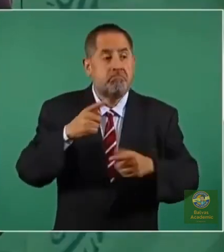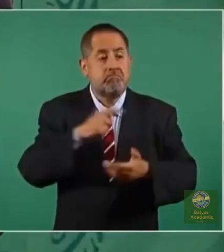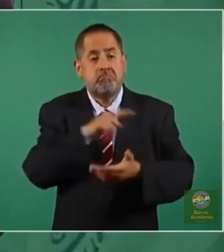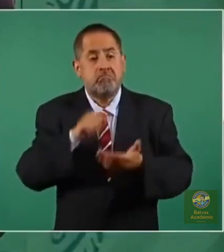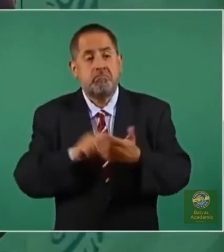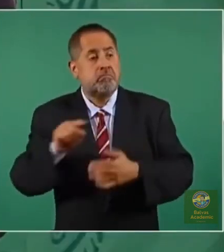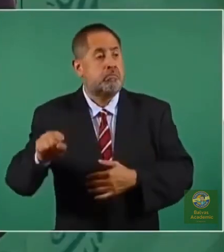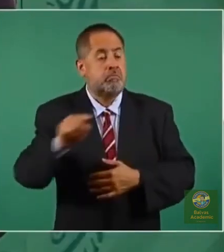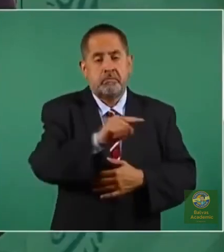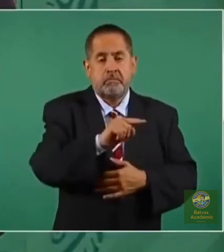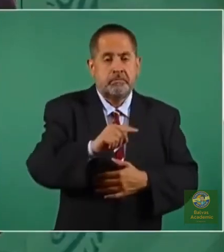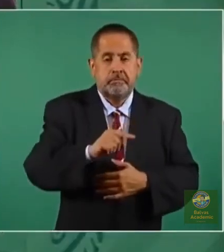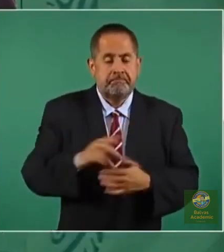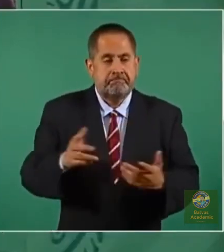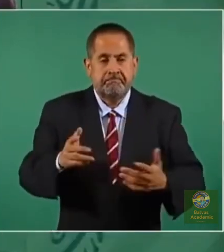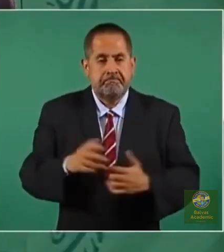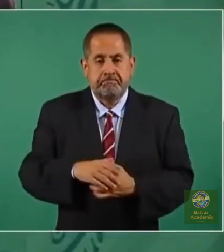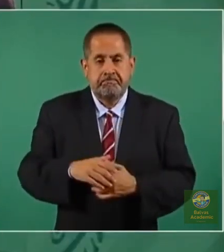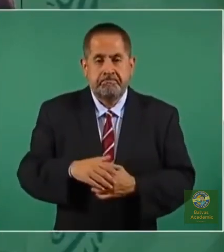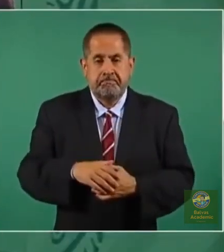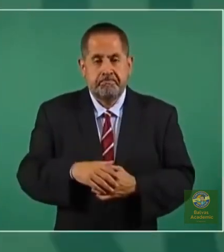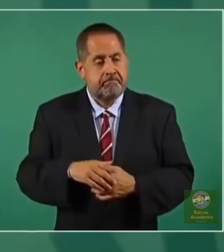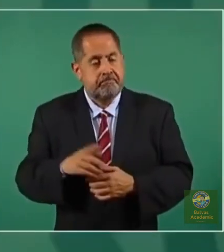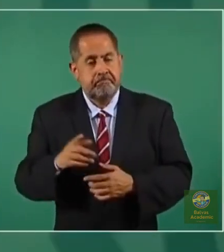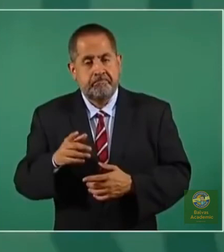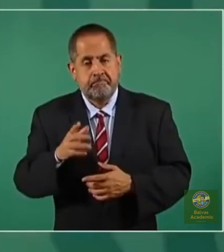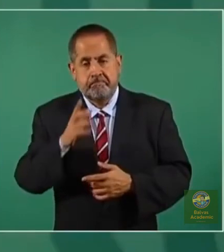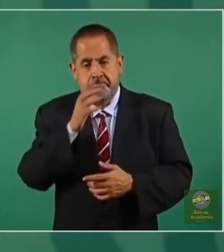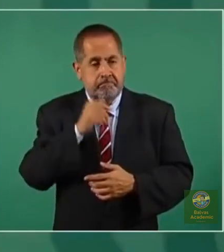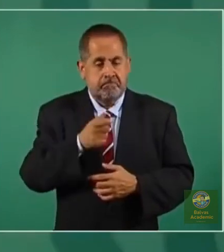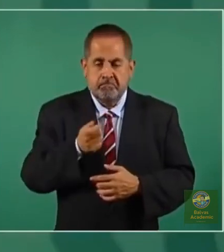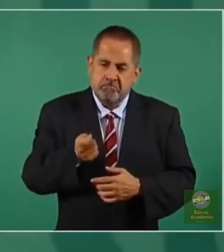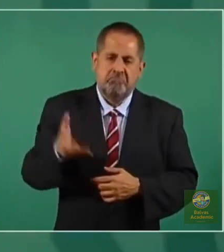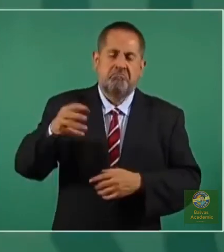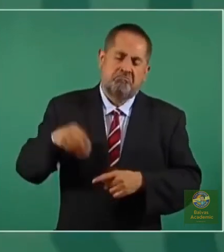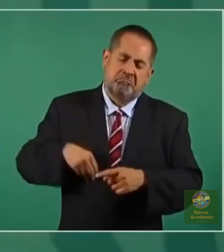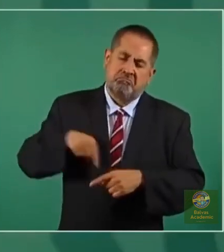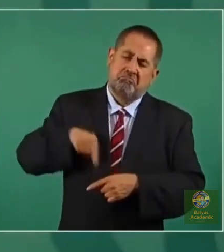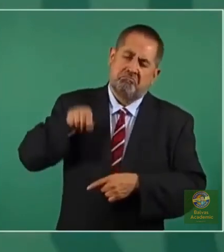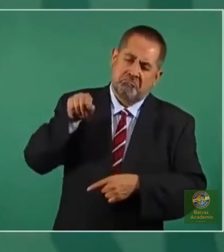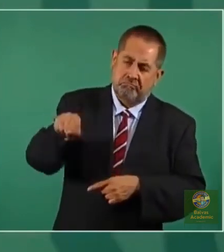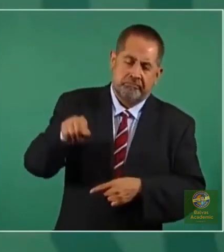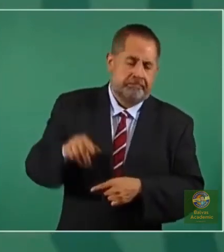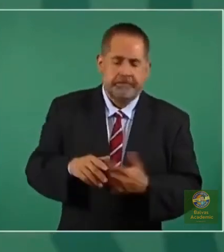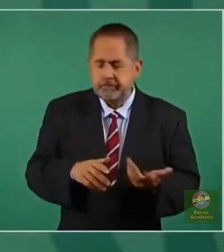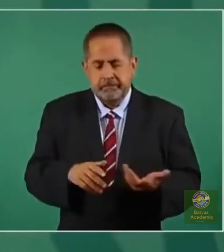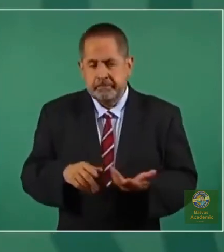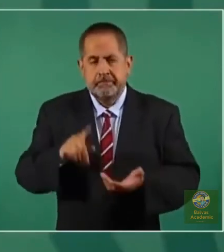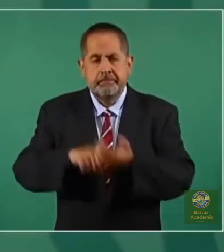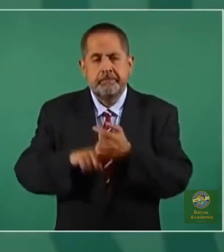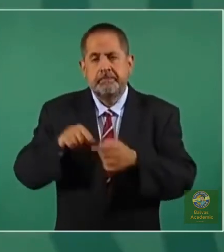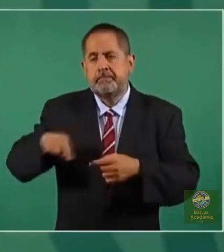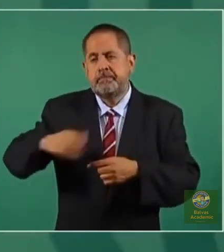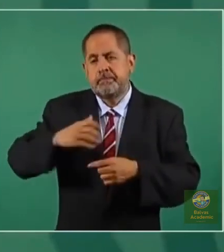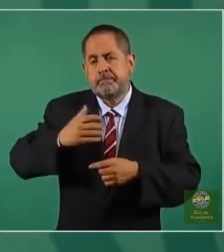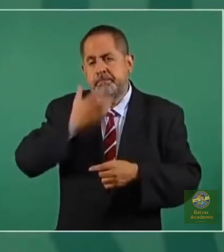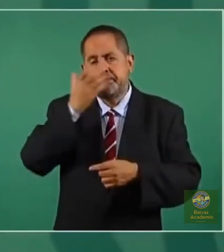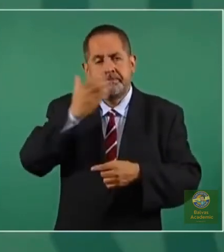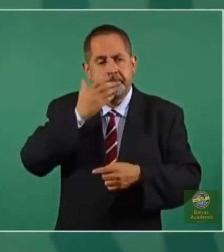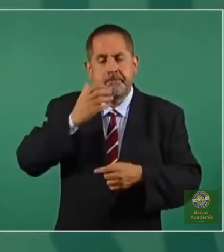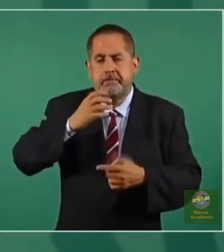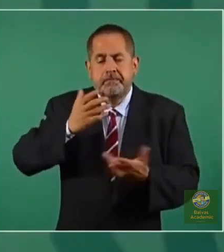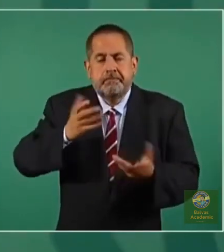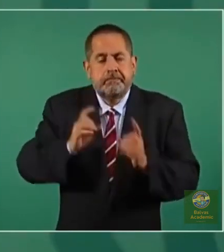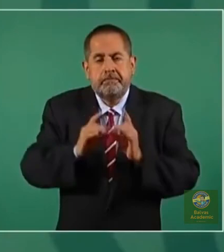no se puede culpar del todo, pero son los hábitos o los